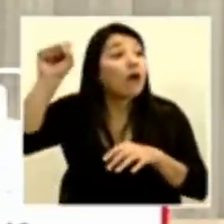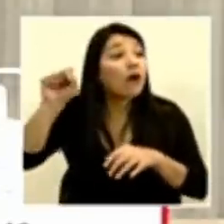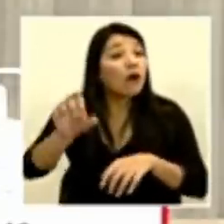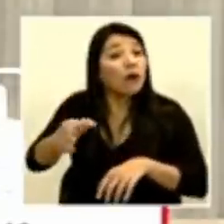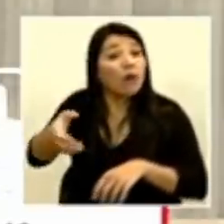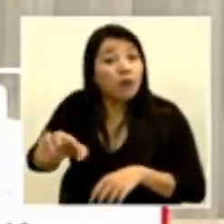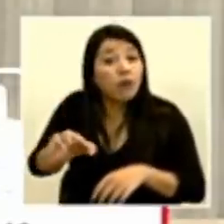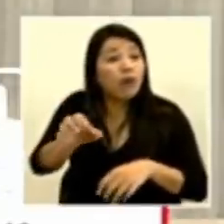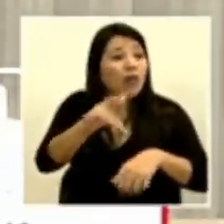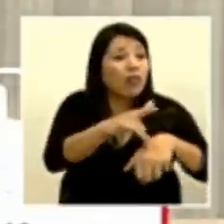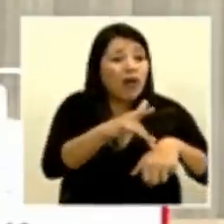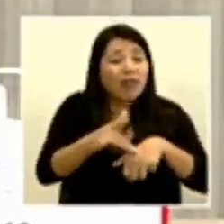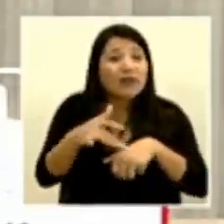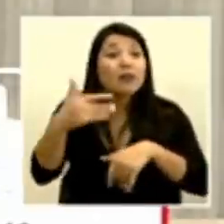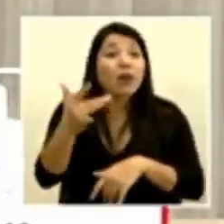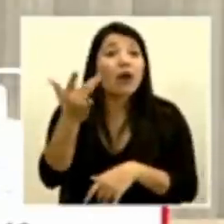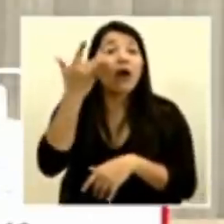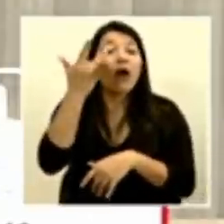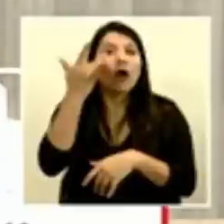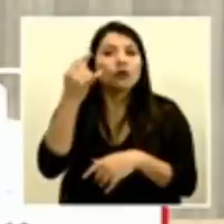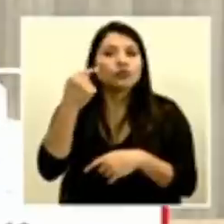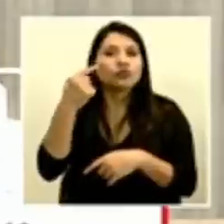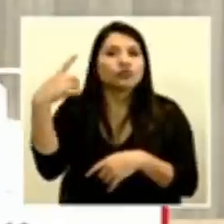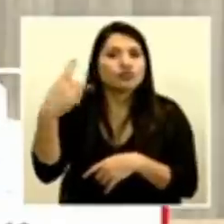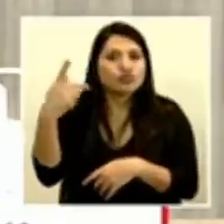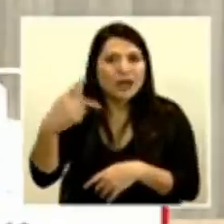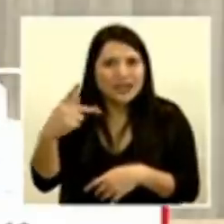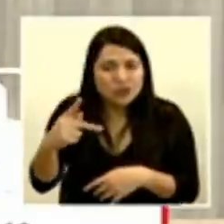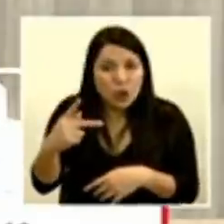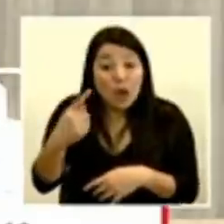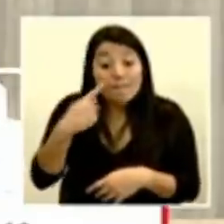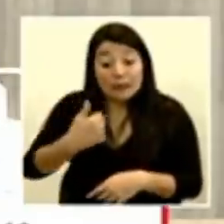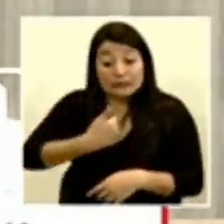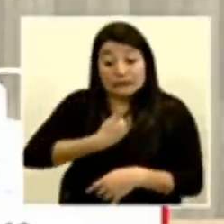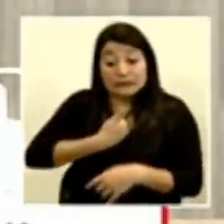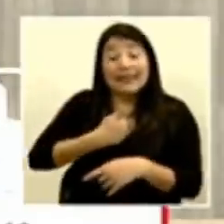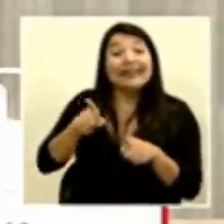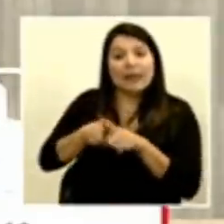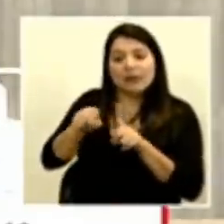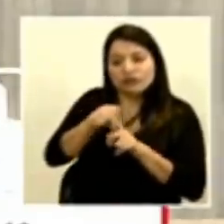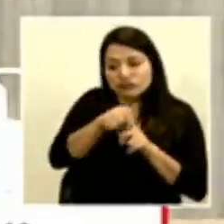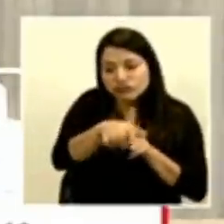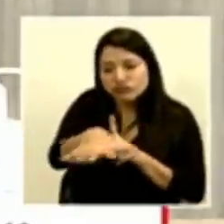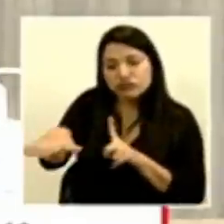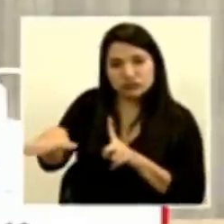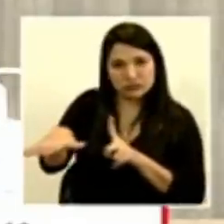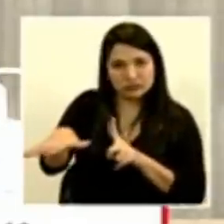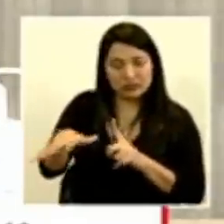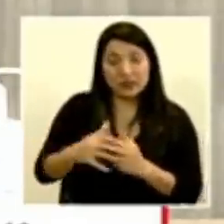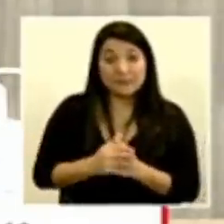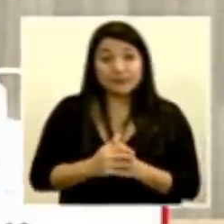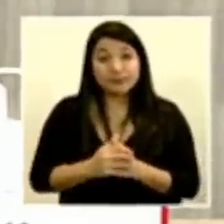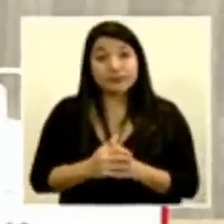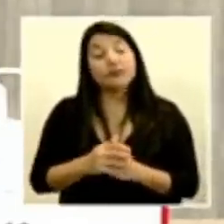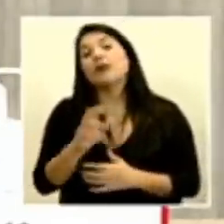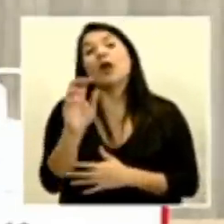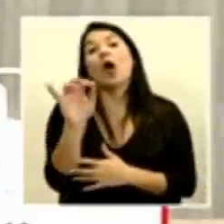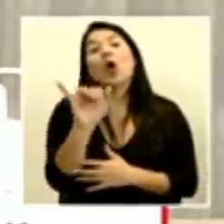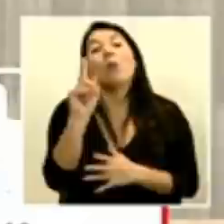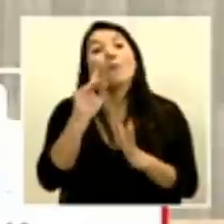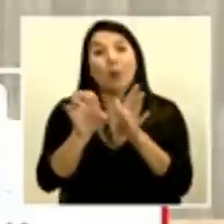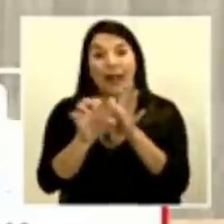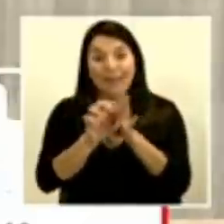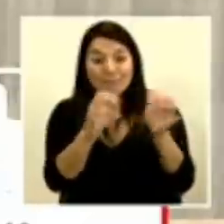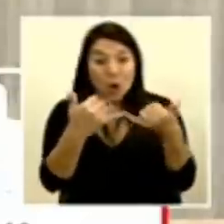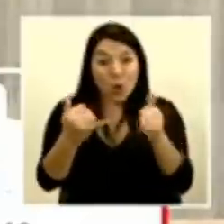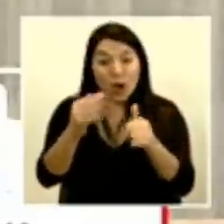esa persona sino para las personas que están cerca de ella y que al final esto es como un efecto dominó yo agarro toco una pieza